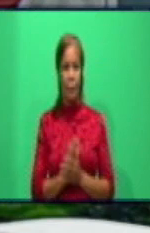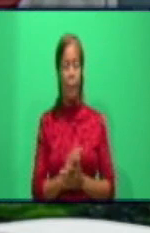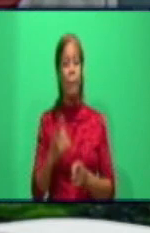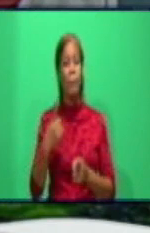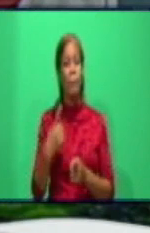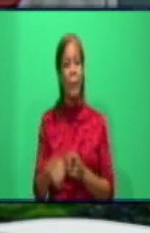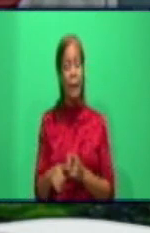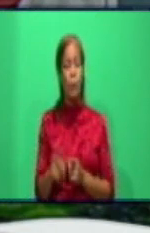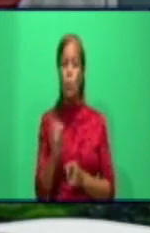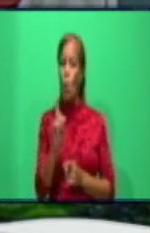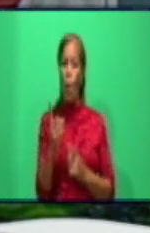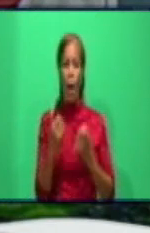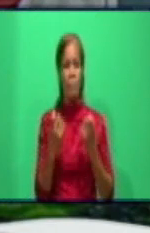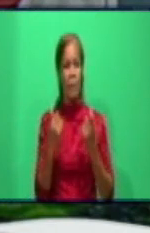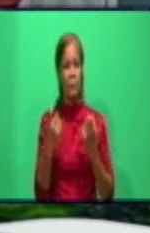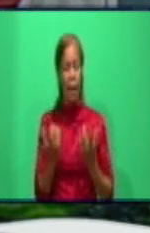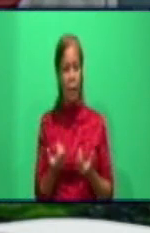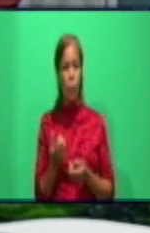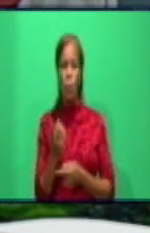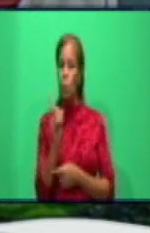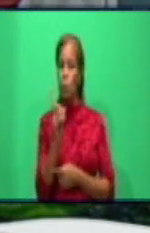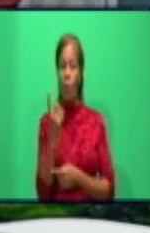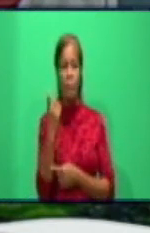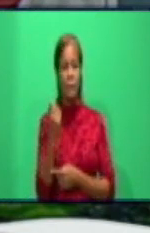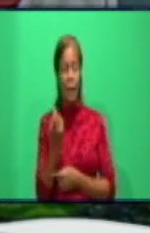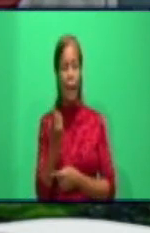de que no ha faltado el medicamento en los centros de aislamiento. Eso hay que decir.